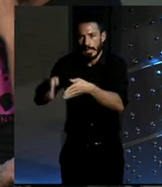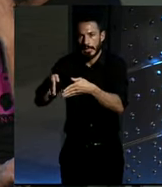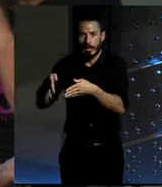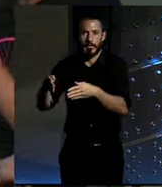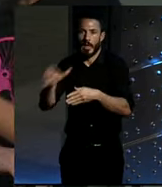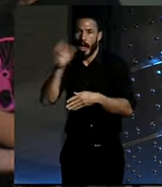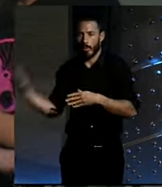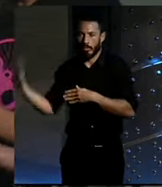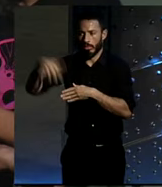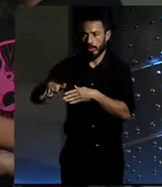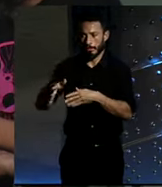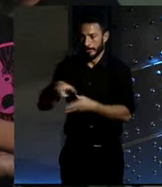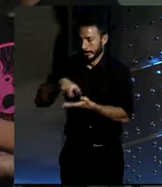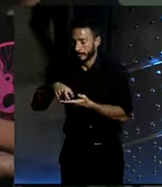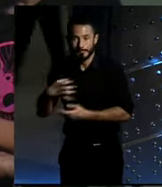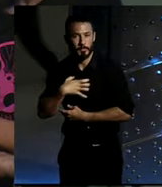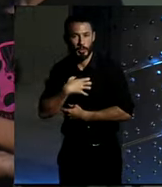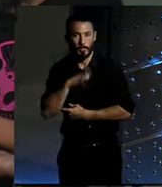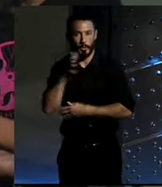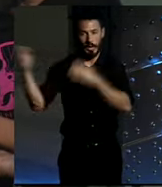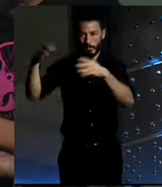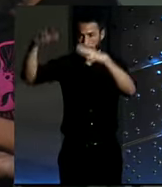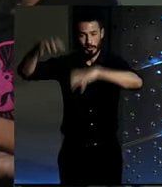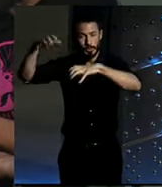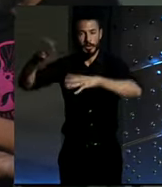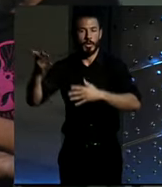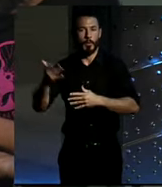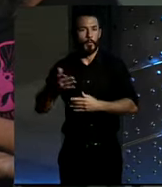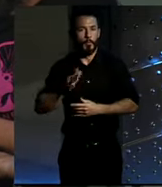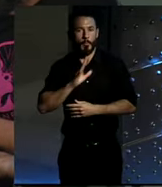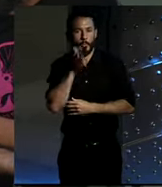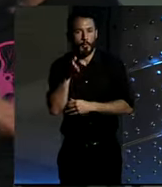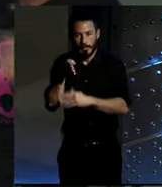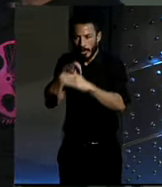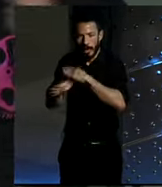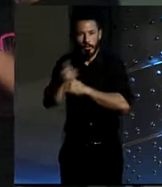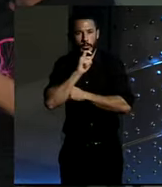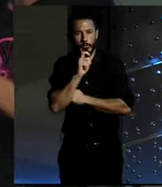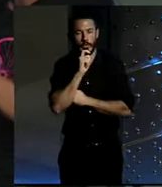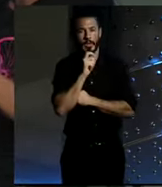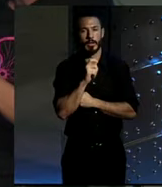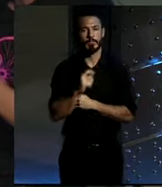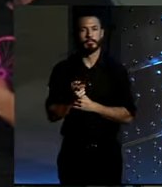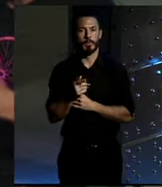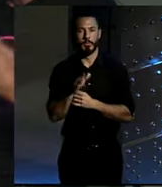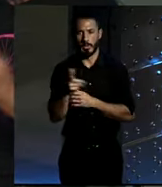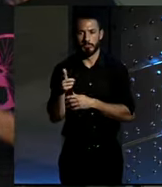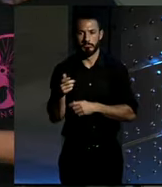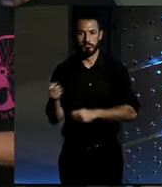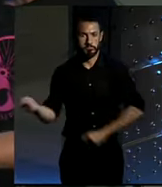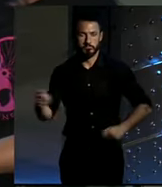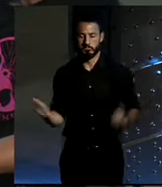por la época de lluvias o porque simplemente el acceso es complicado a esa zona, pues te lo enganchas en una mochila,